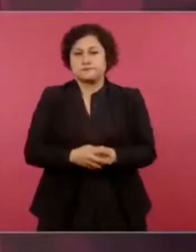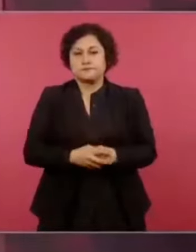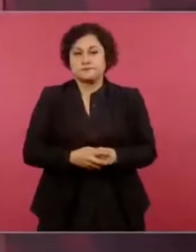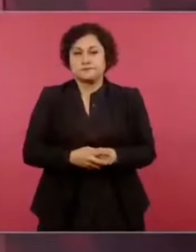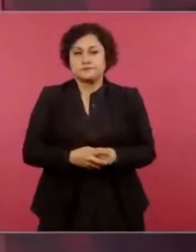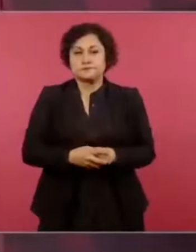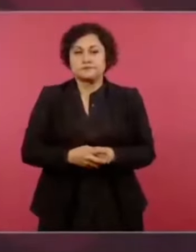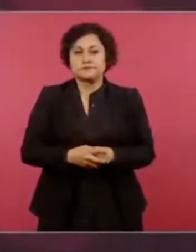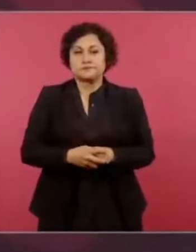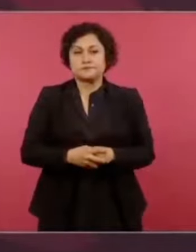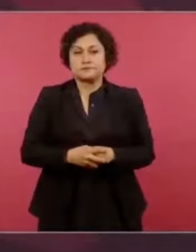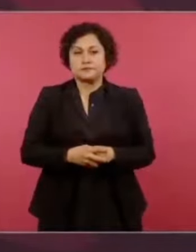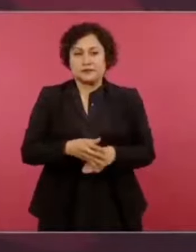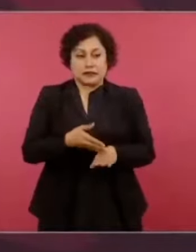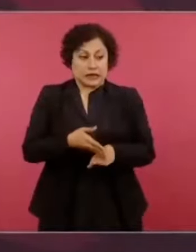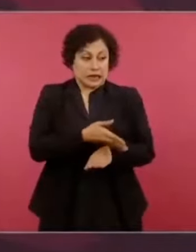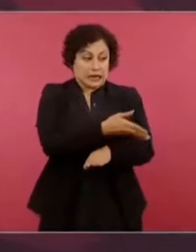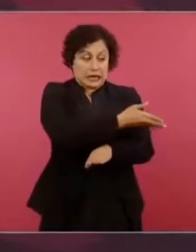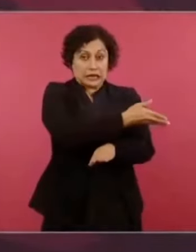Se mantuvo,